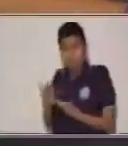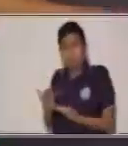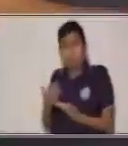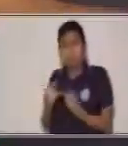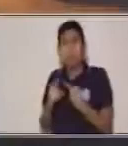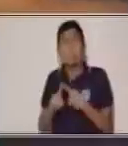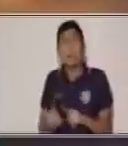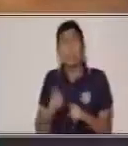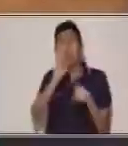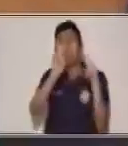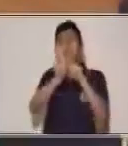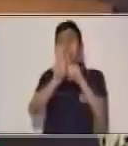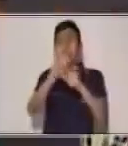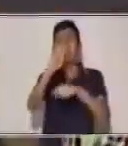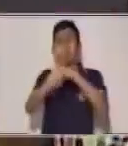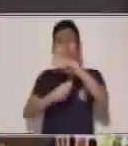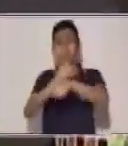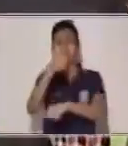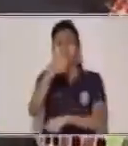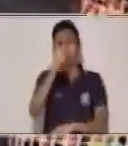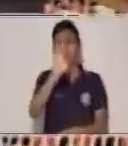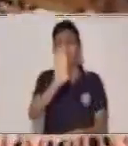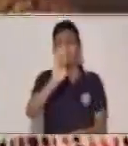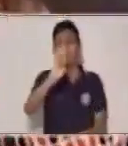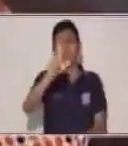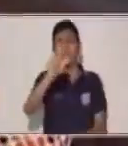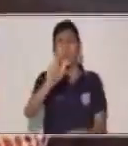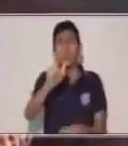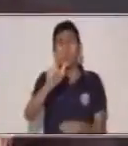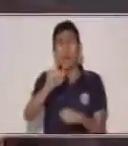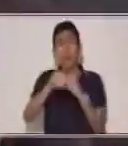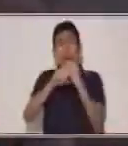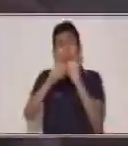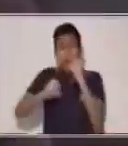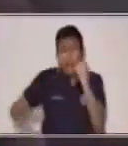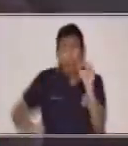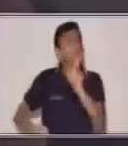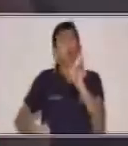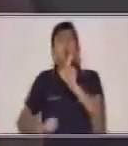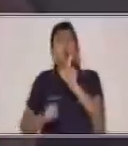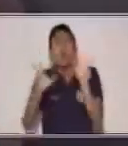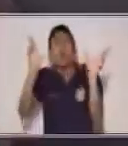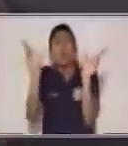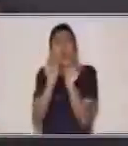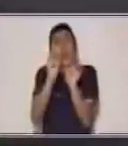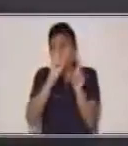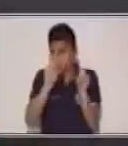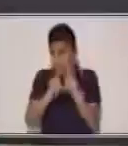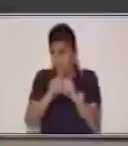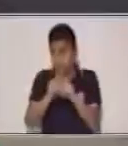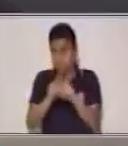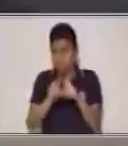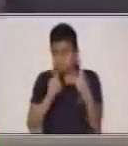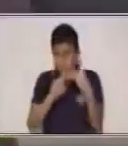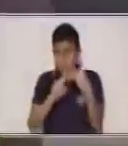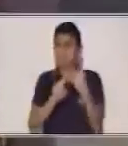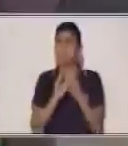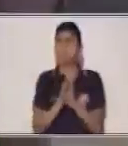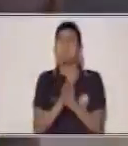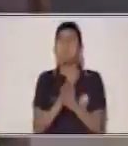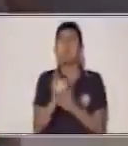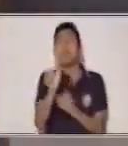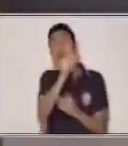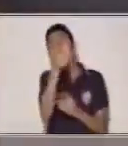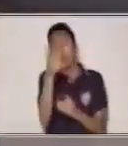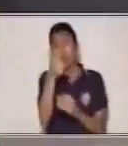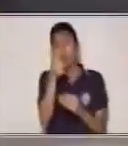extensa. Ve anotando las características. Otra característica es el